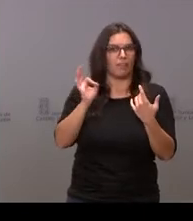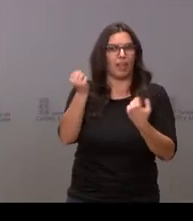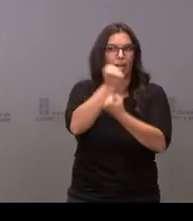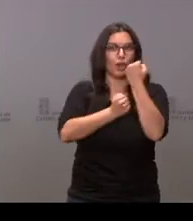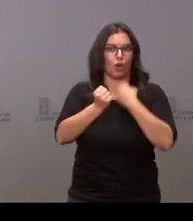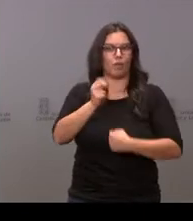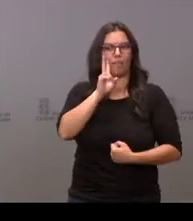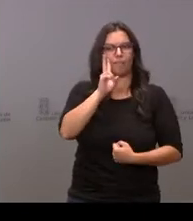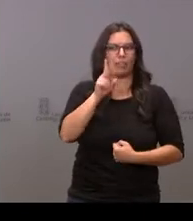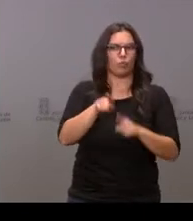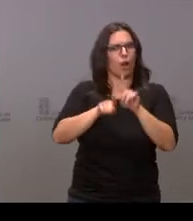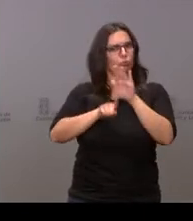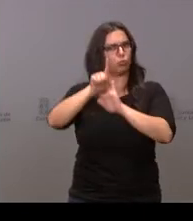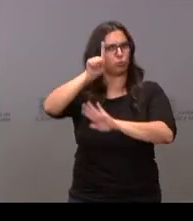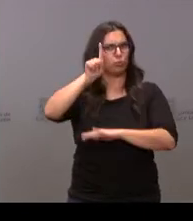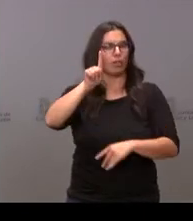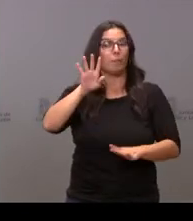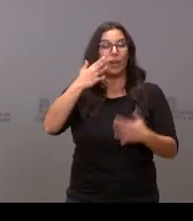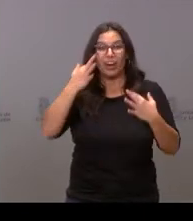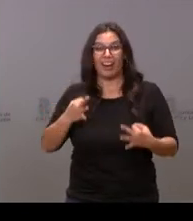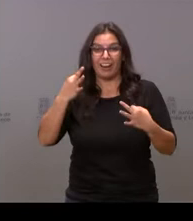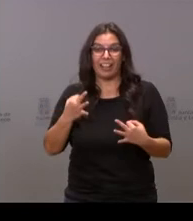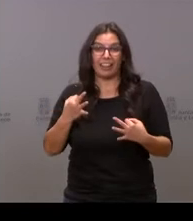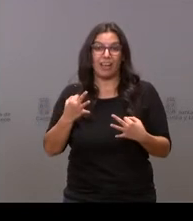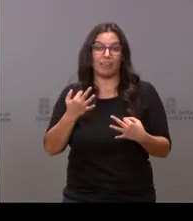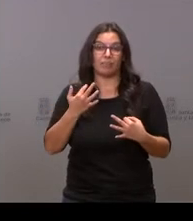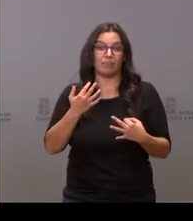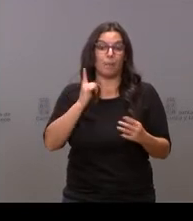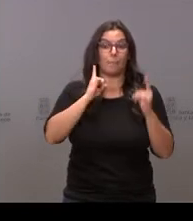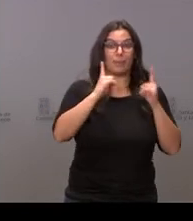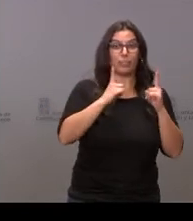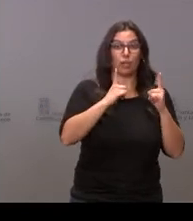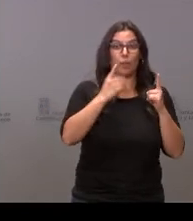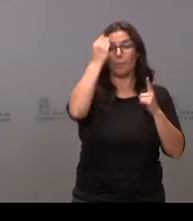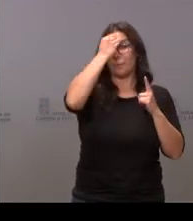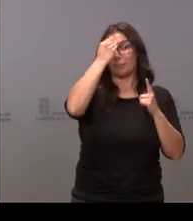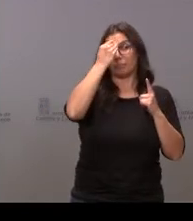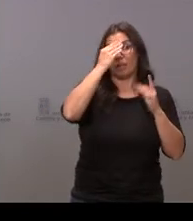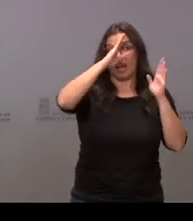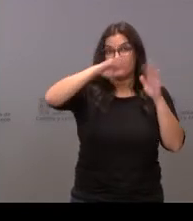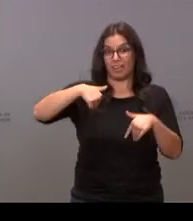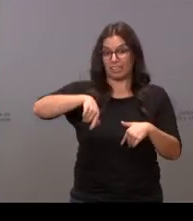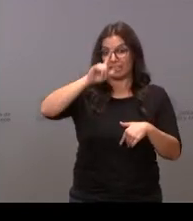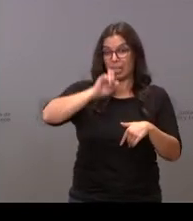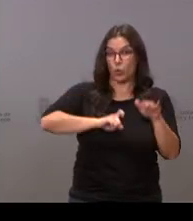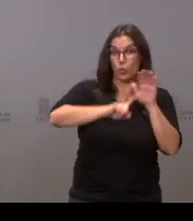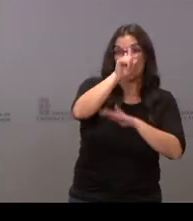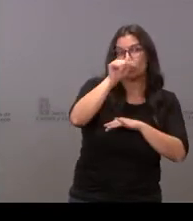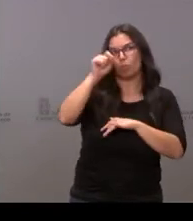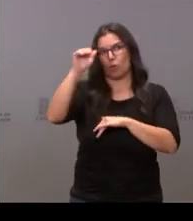recuperación y crecimiento, son de menos intensidad que los que previsiblemente tendremos al finalizar este ejercicio 2021.